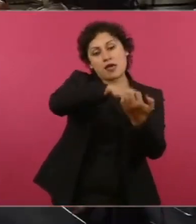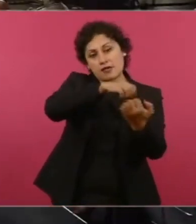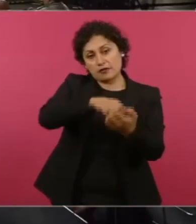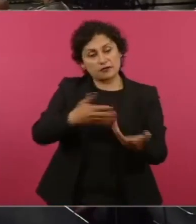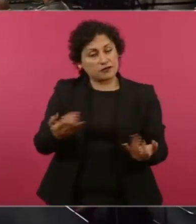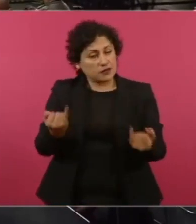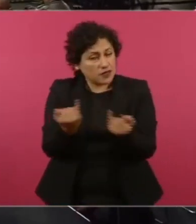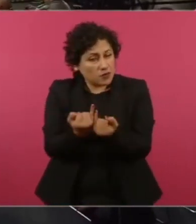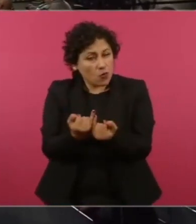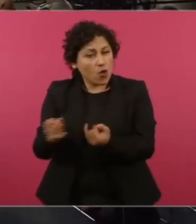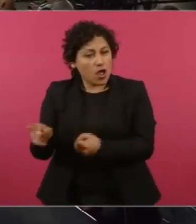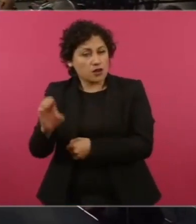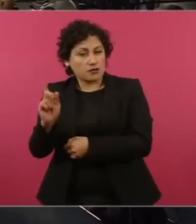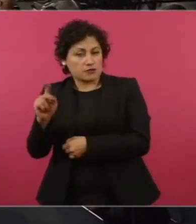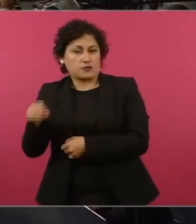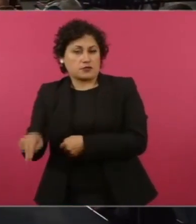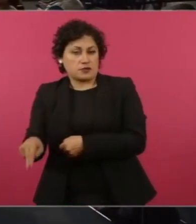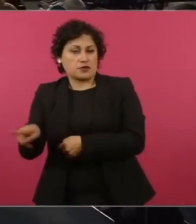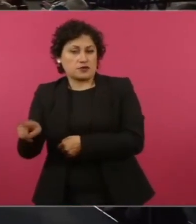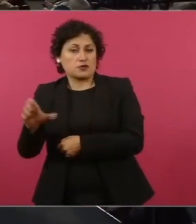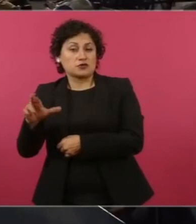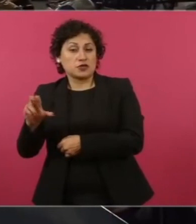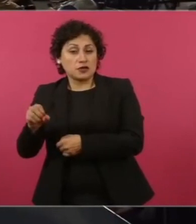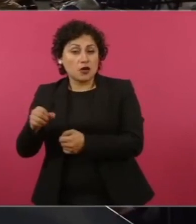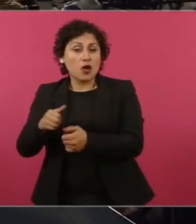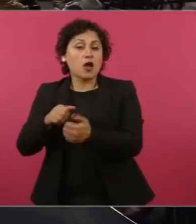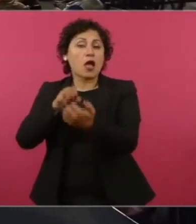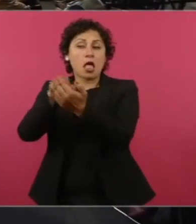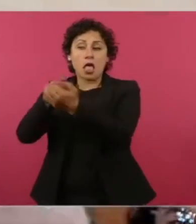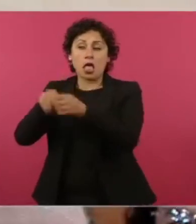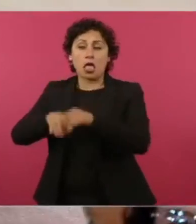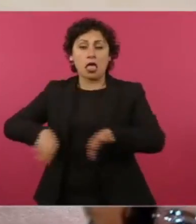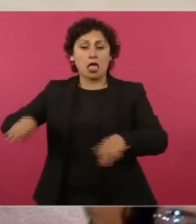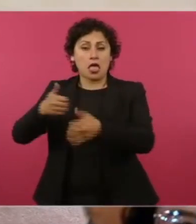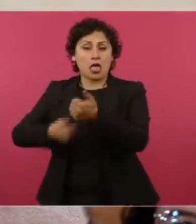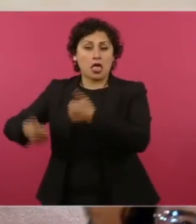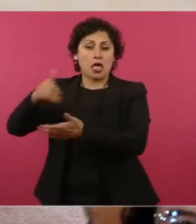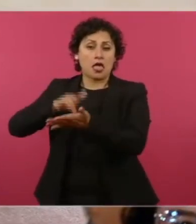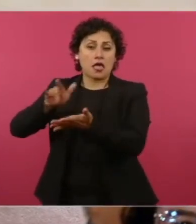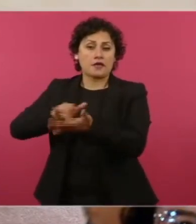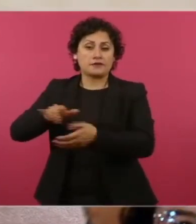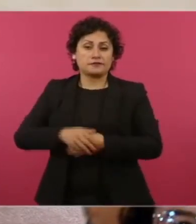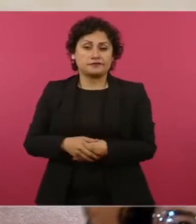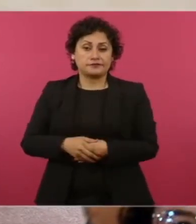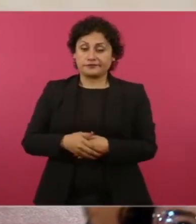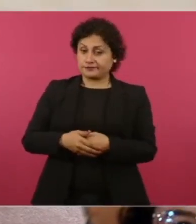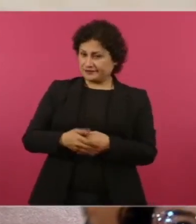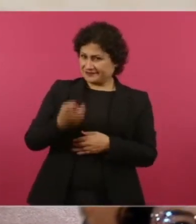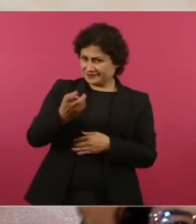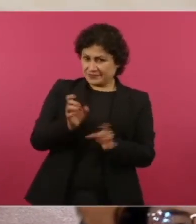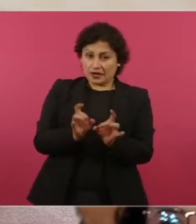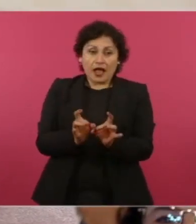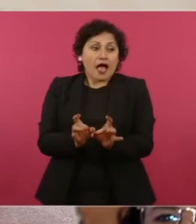pues no es una coincidencia, casualidad,